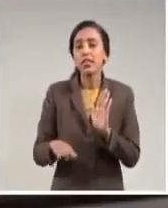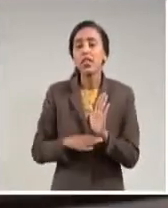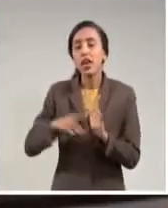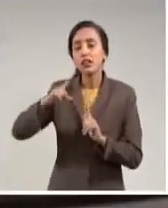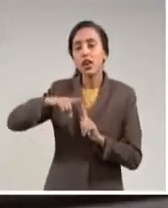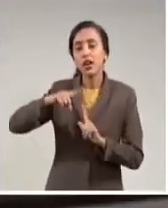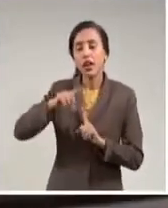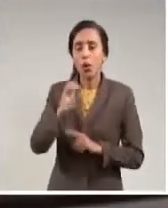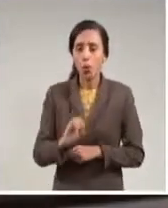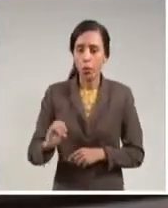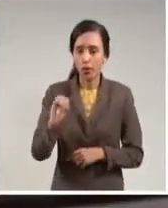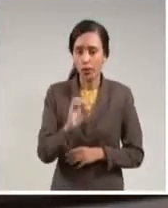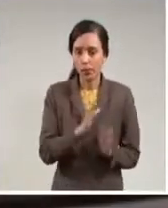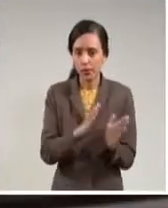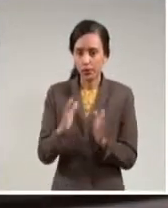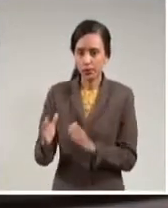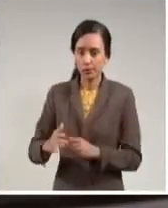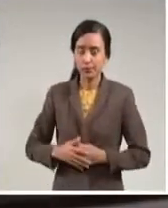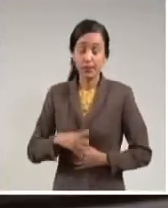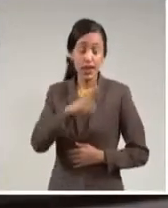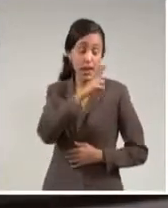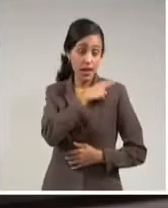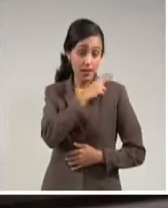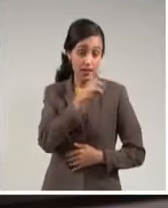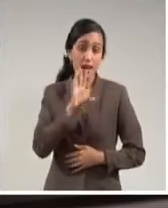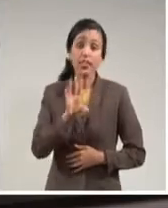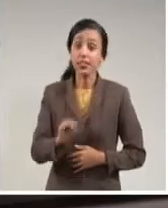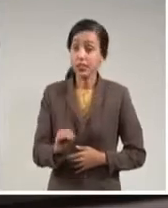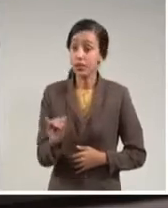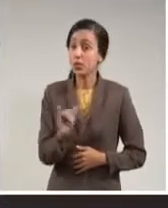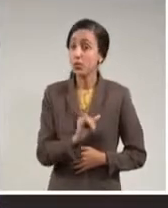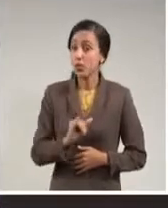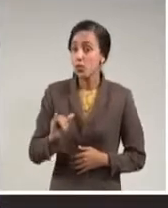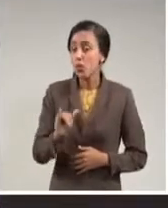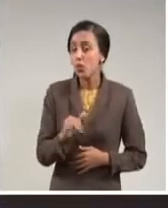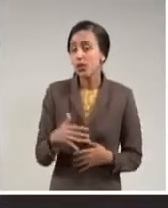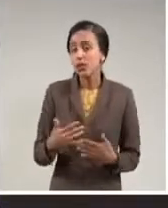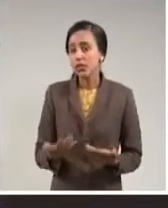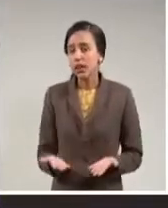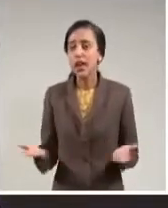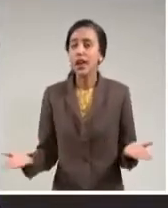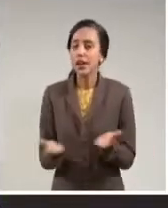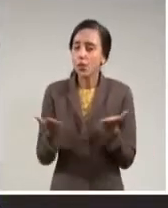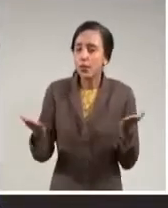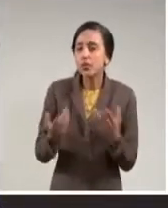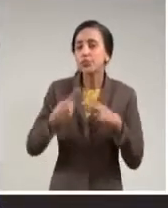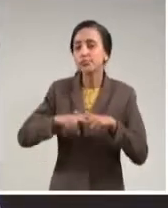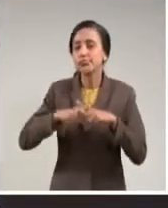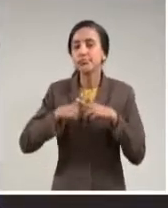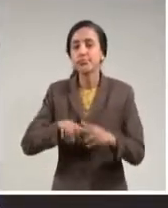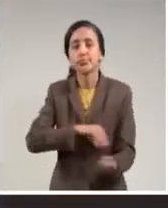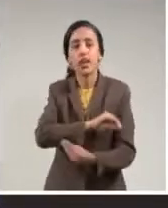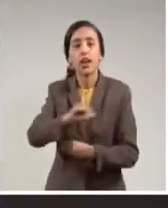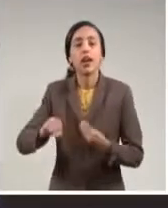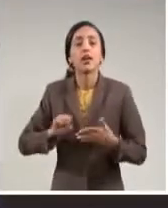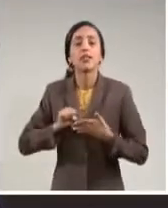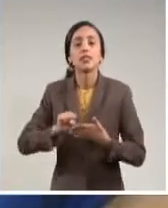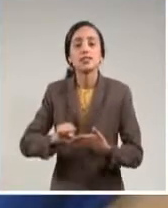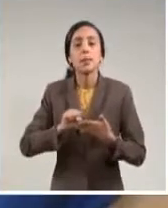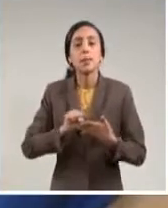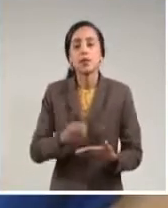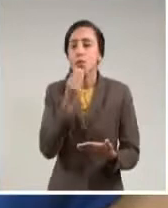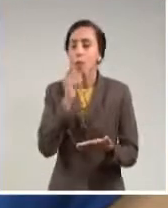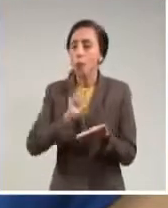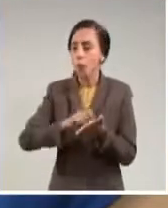ordenamiento. La titular del sector se refirió además a la recuperación, mantenimiento y transformación de los servicios en las